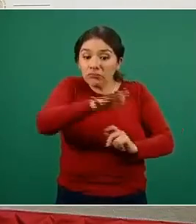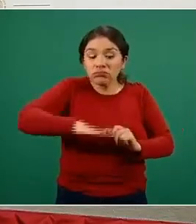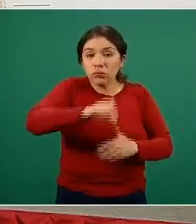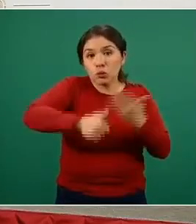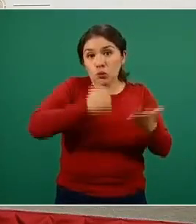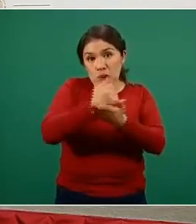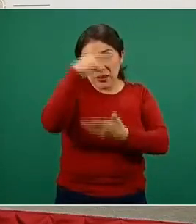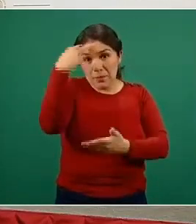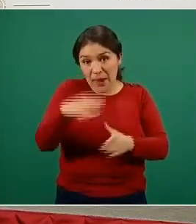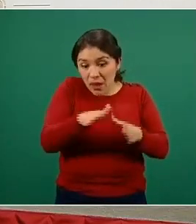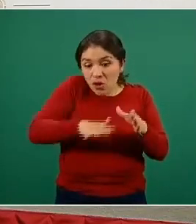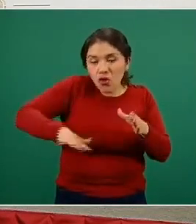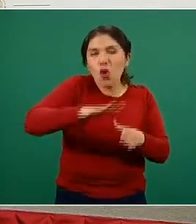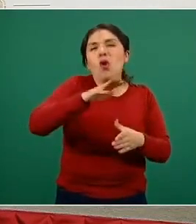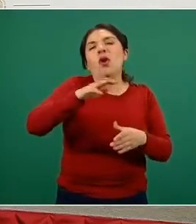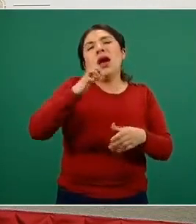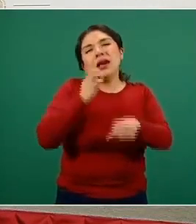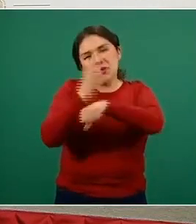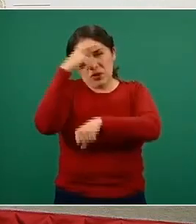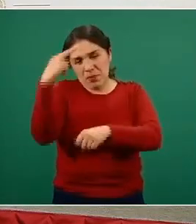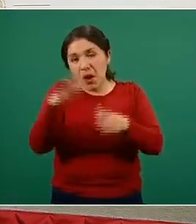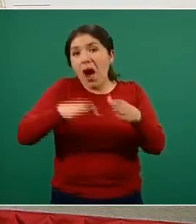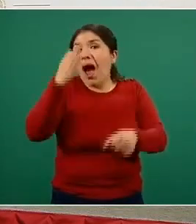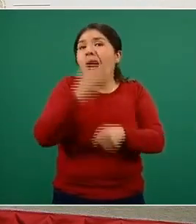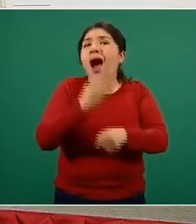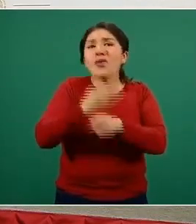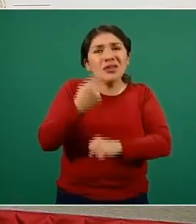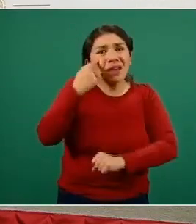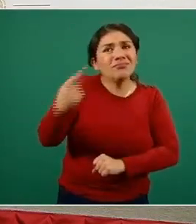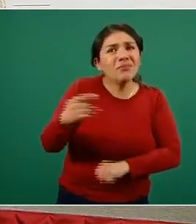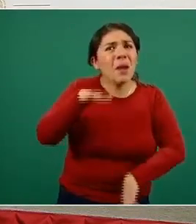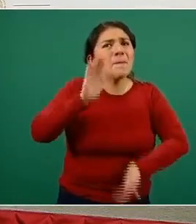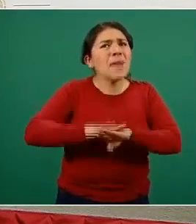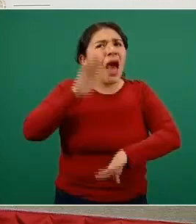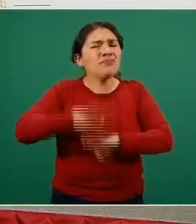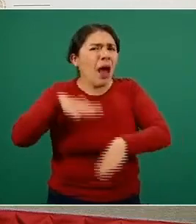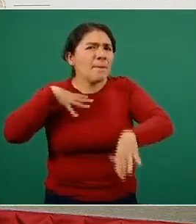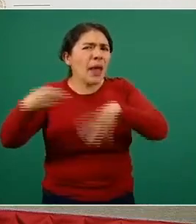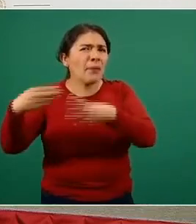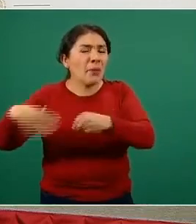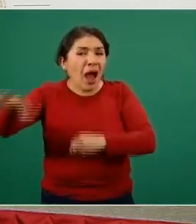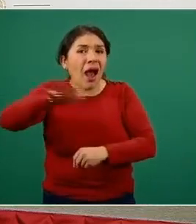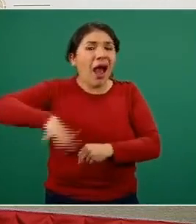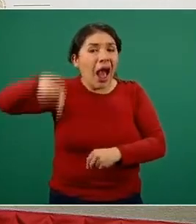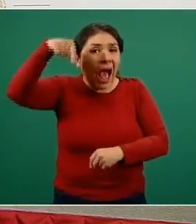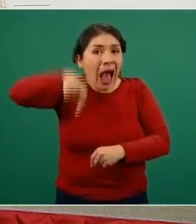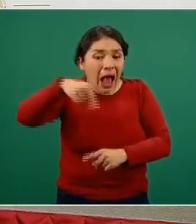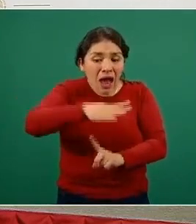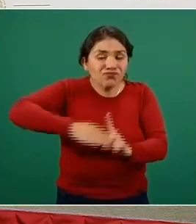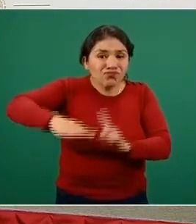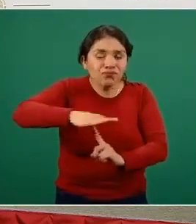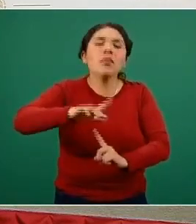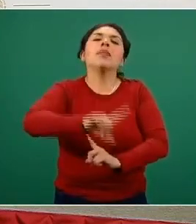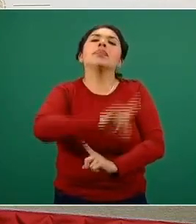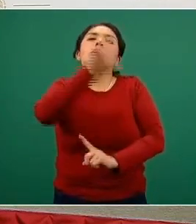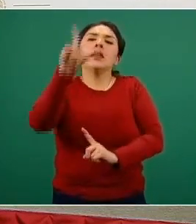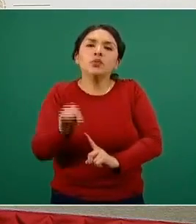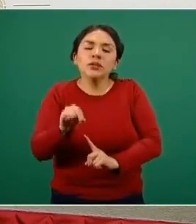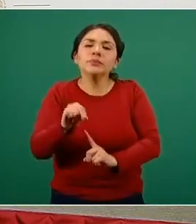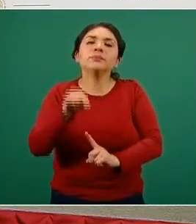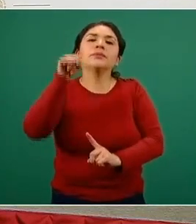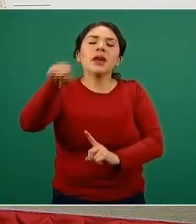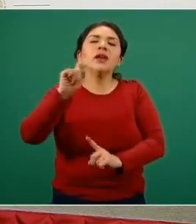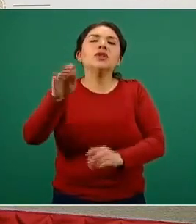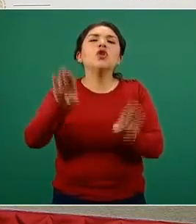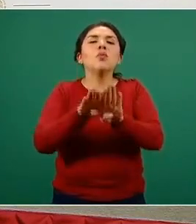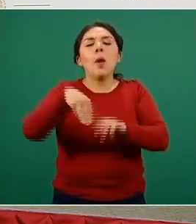de México, porque es en este momento la zona de mayor actividad epidémica. Seguiremos con la zona de la